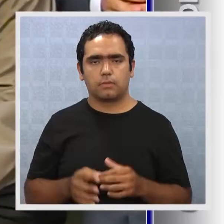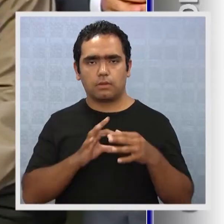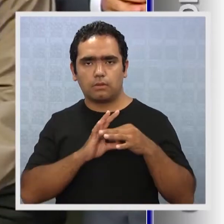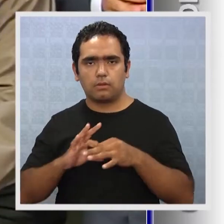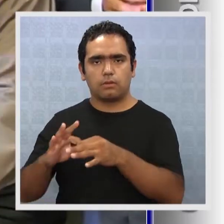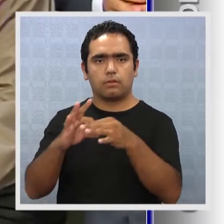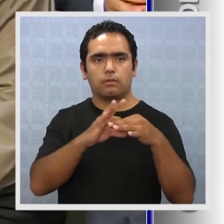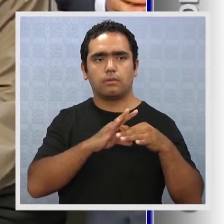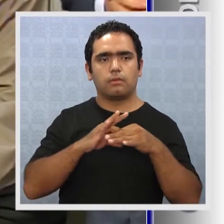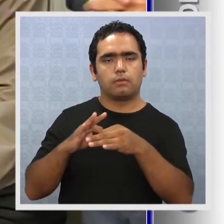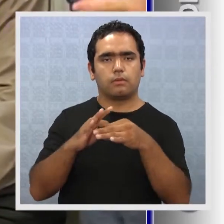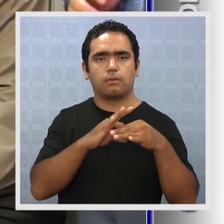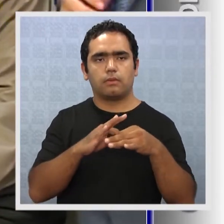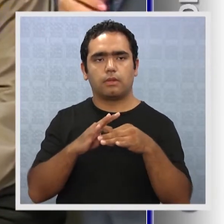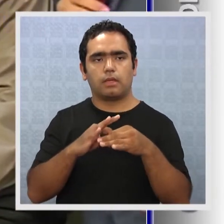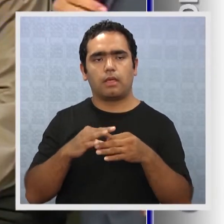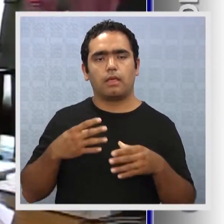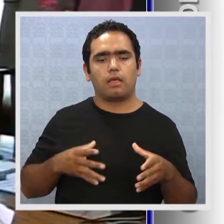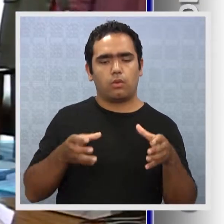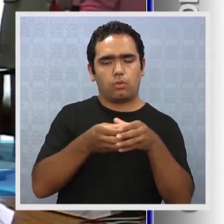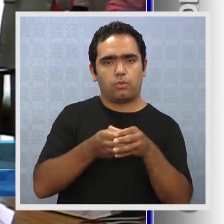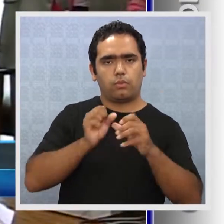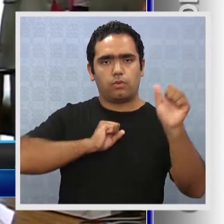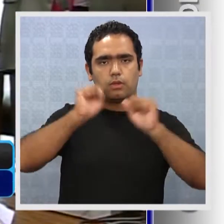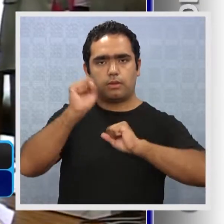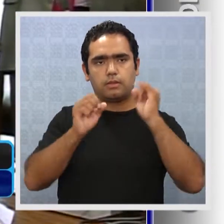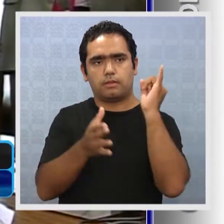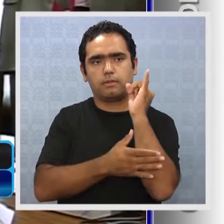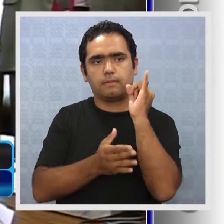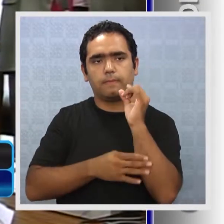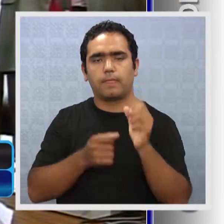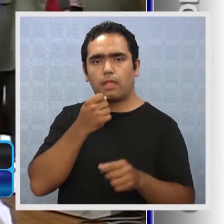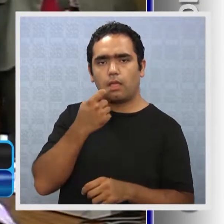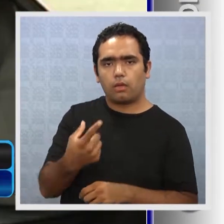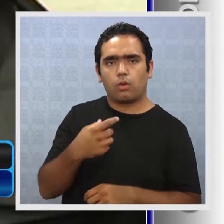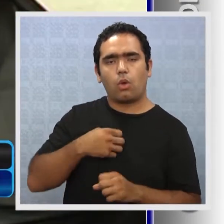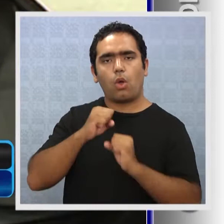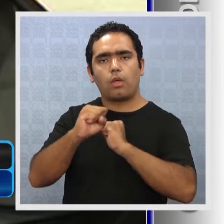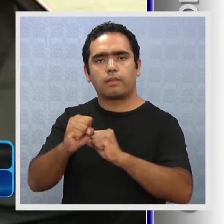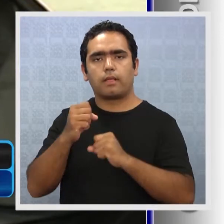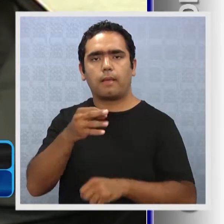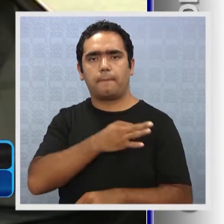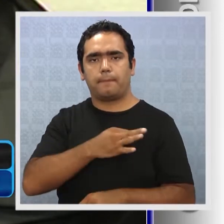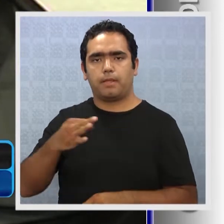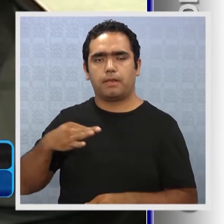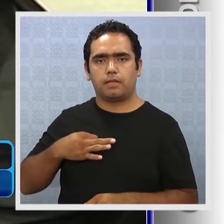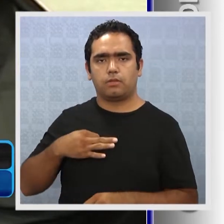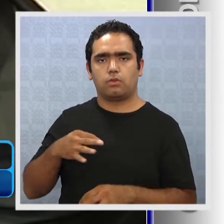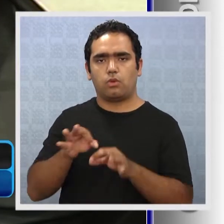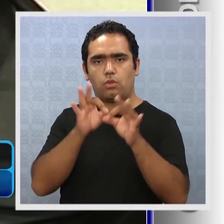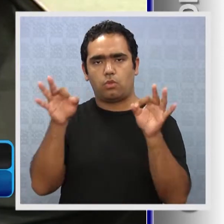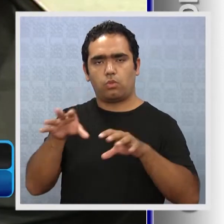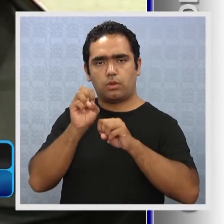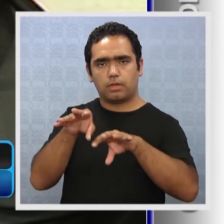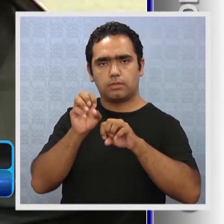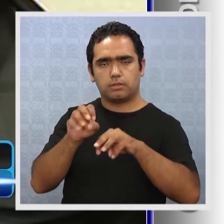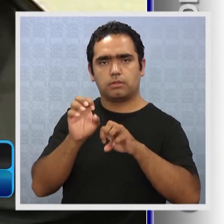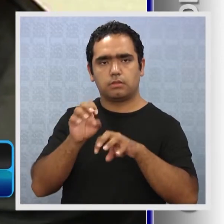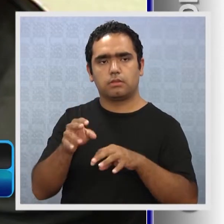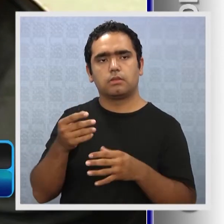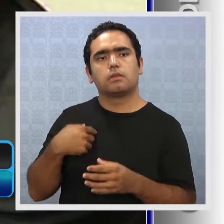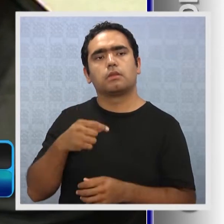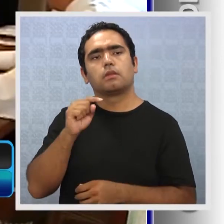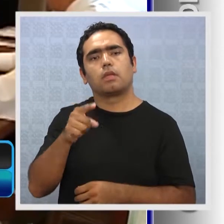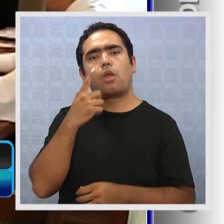Con la unidad de los parlamentarios de la oposición se presentó la acusación contra el ministro de Educación, Harald Beyer, la que, según